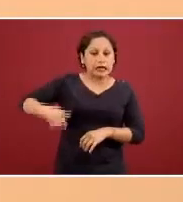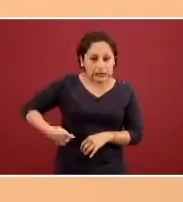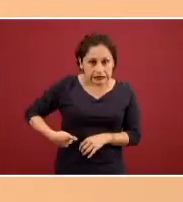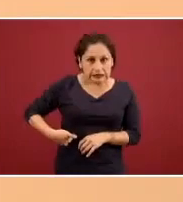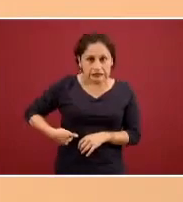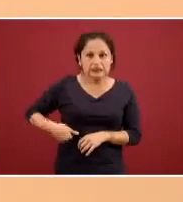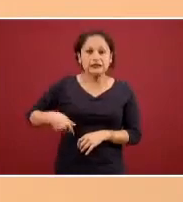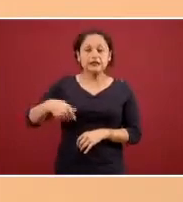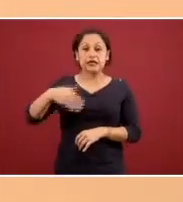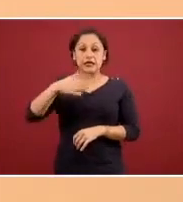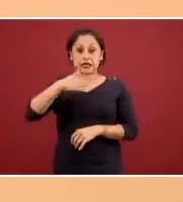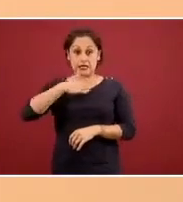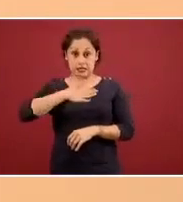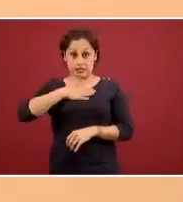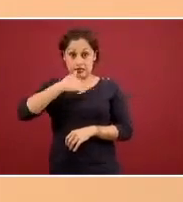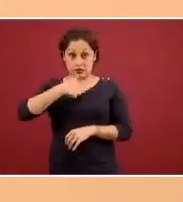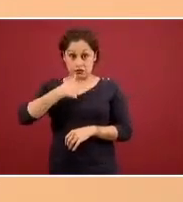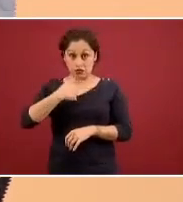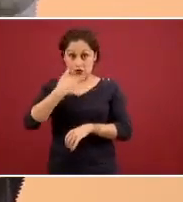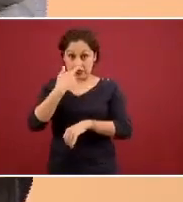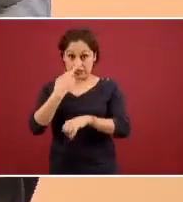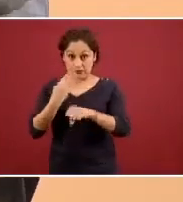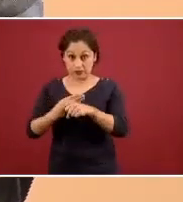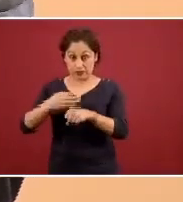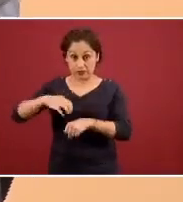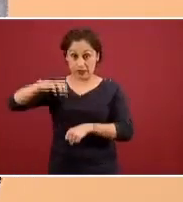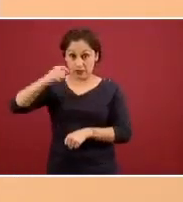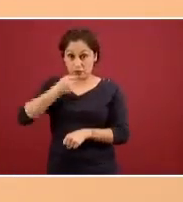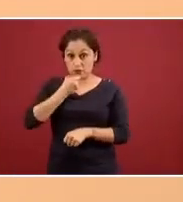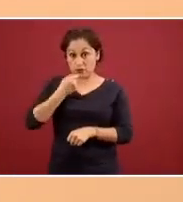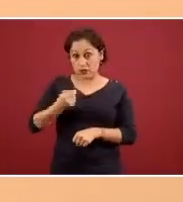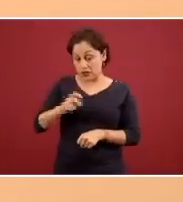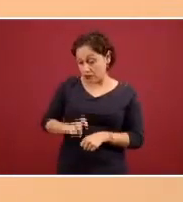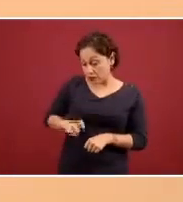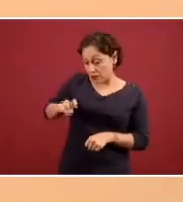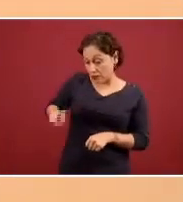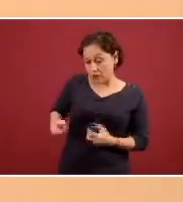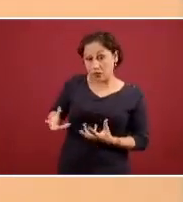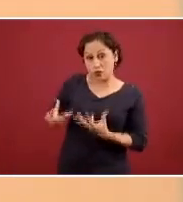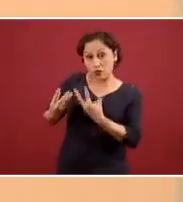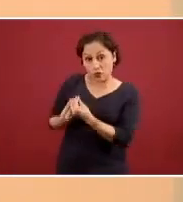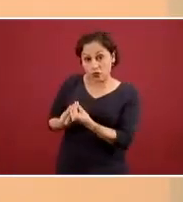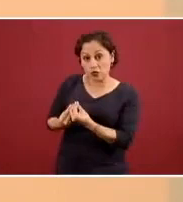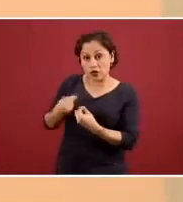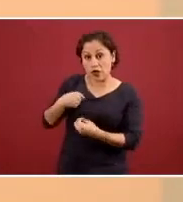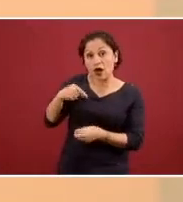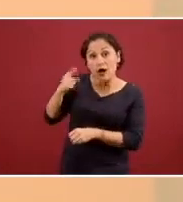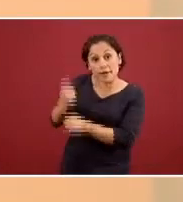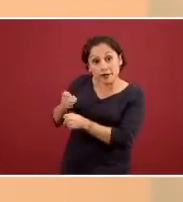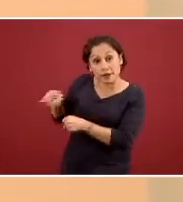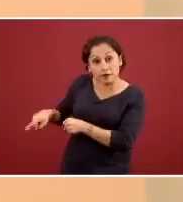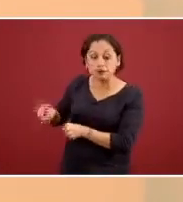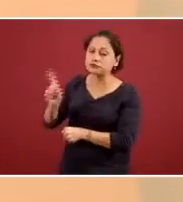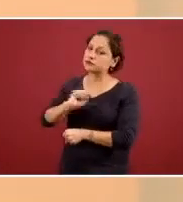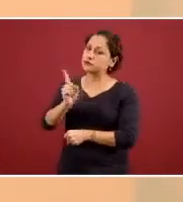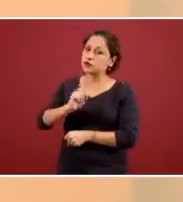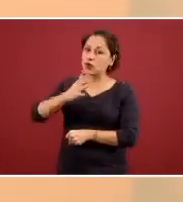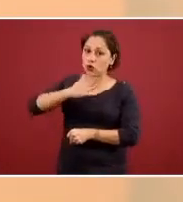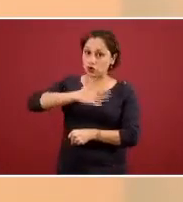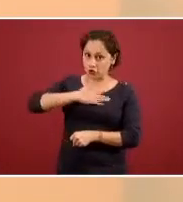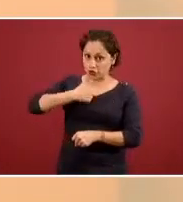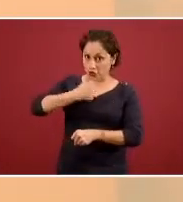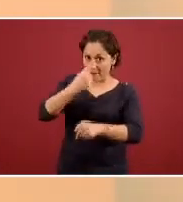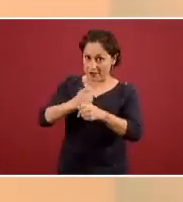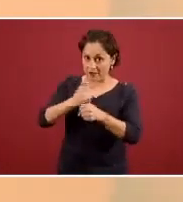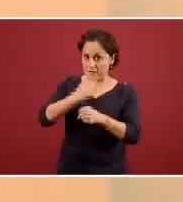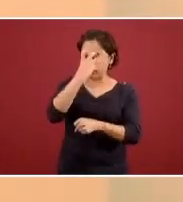alguna manera los servidores de salud tenemos que poder estar en la línea de fuego tenemos que poder salir adelante y por cierto hablando de la